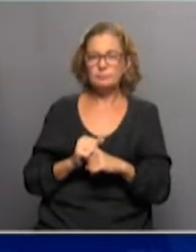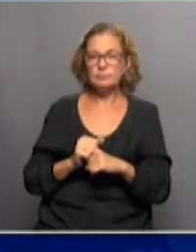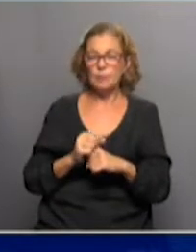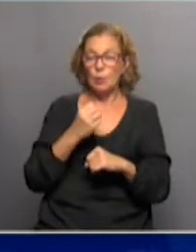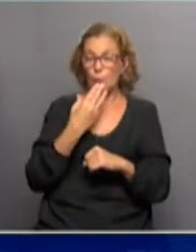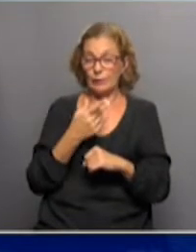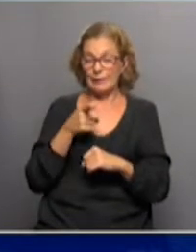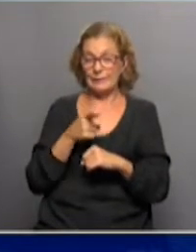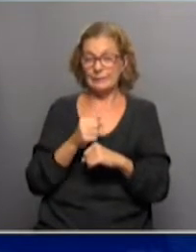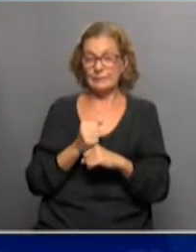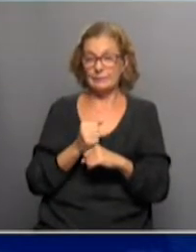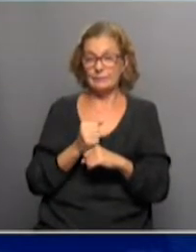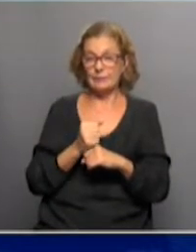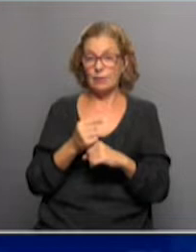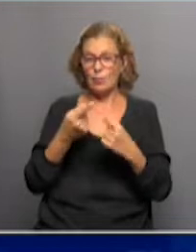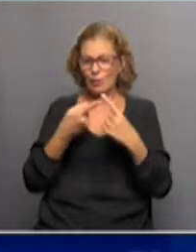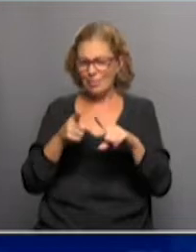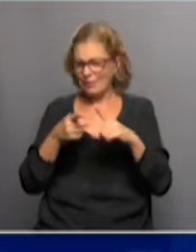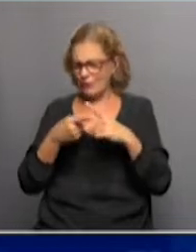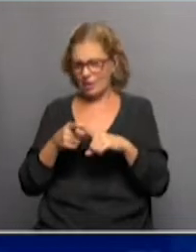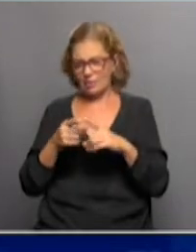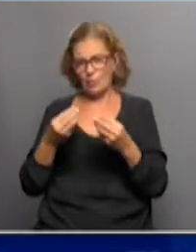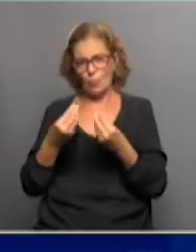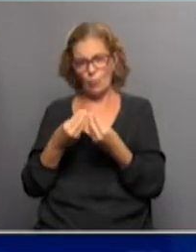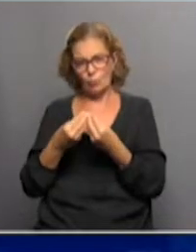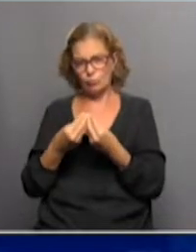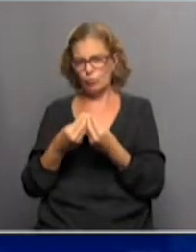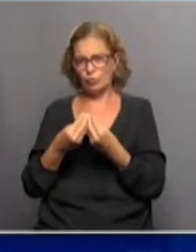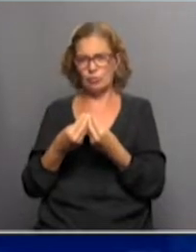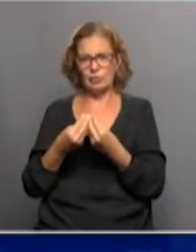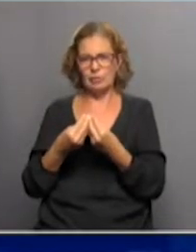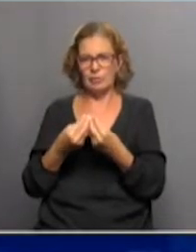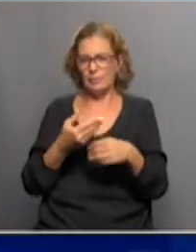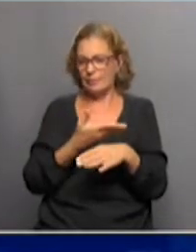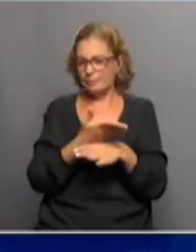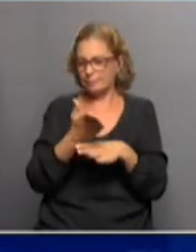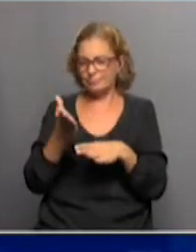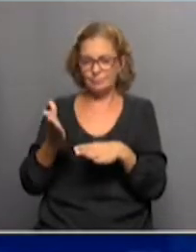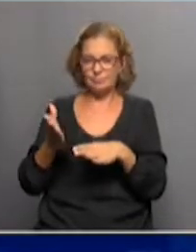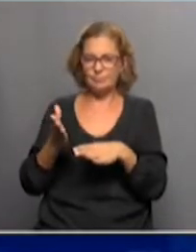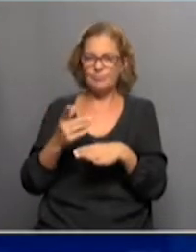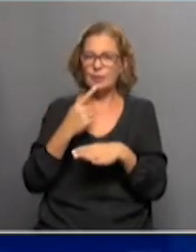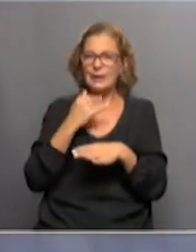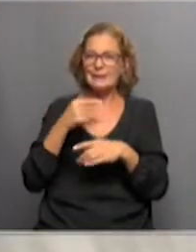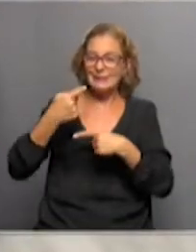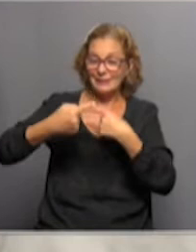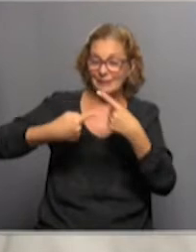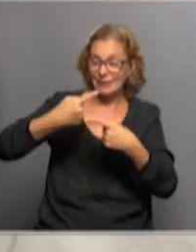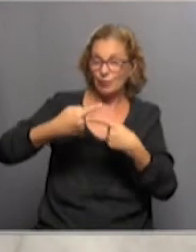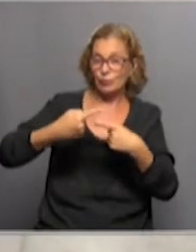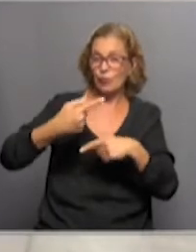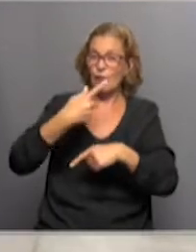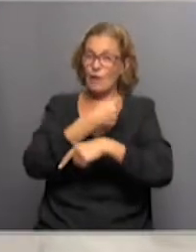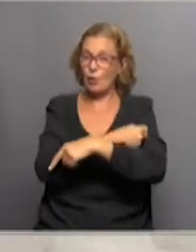Bueno, hay una diversidad grande de plataformas para la construcción, para el desarrollo de vacunas